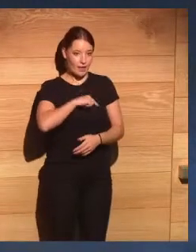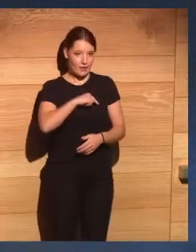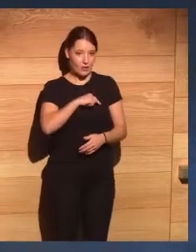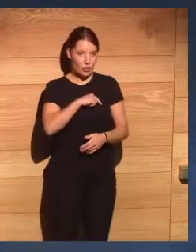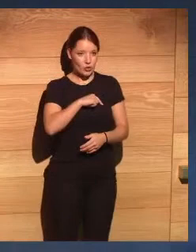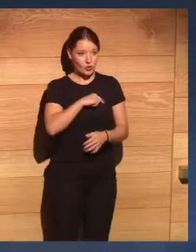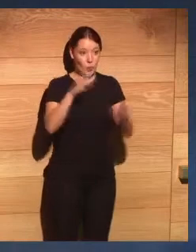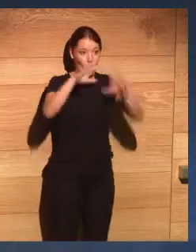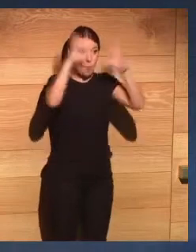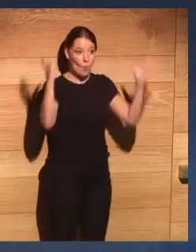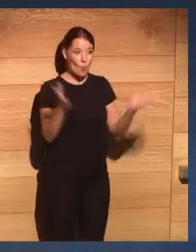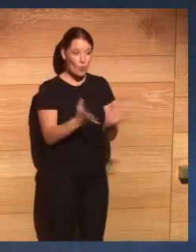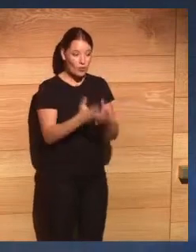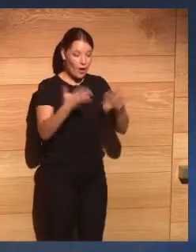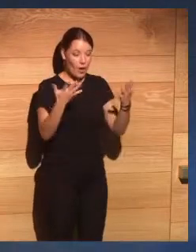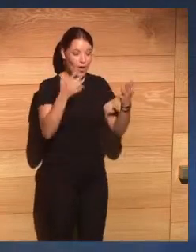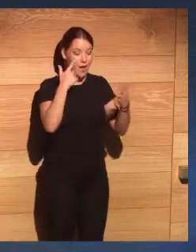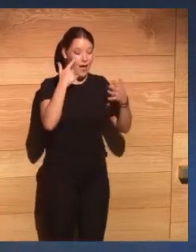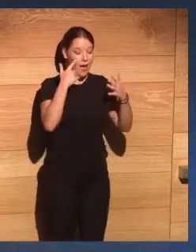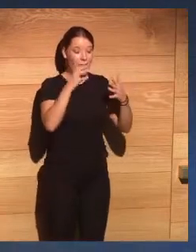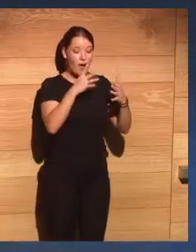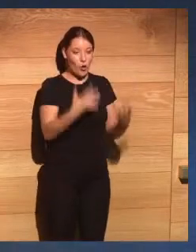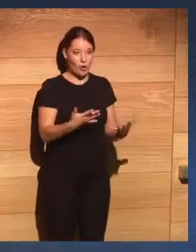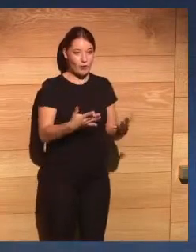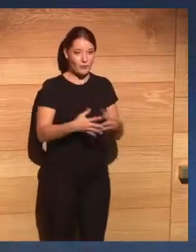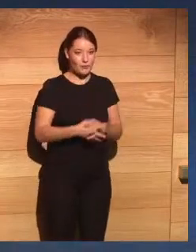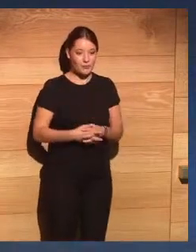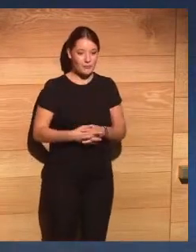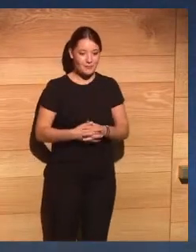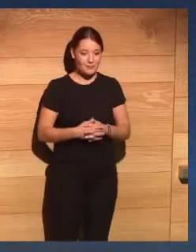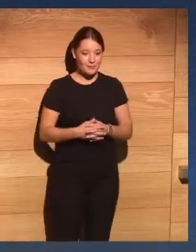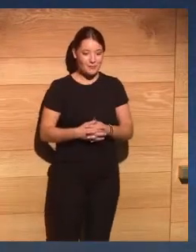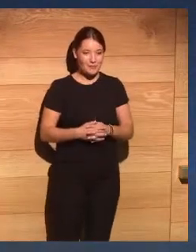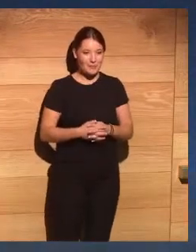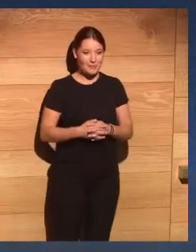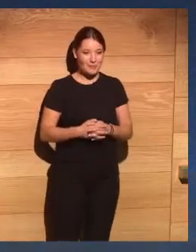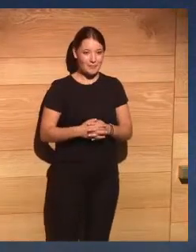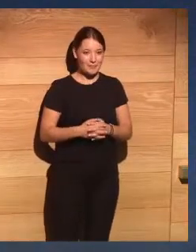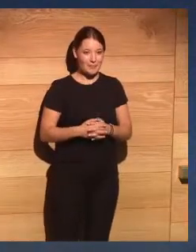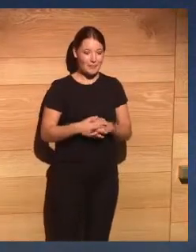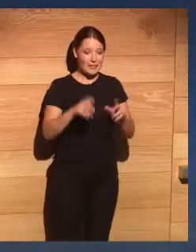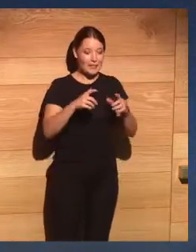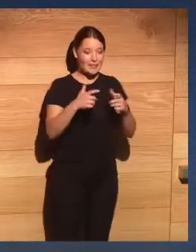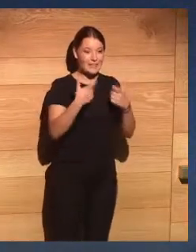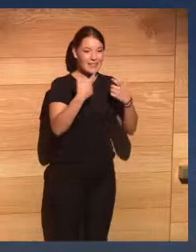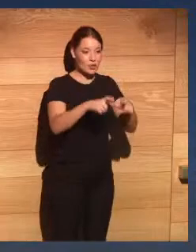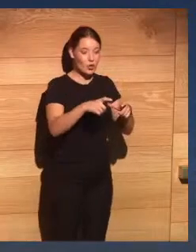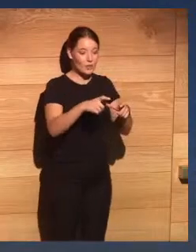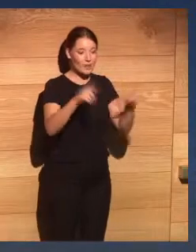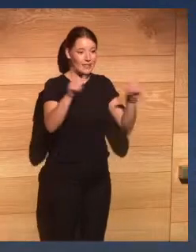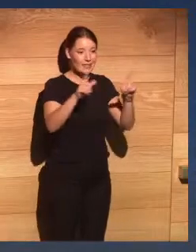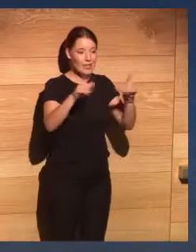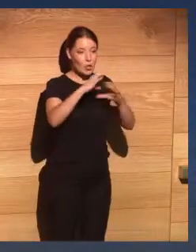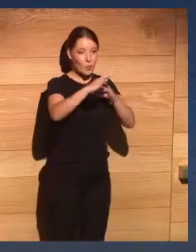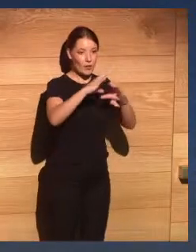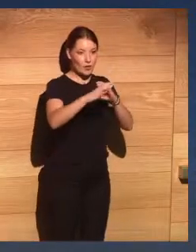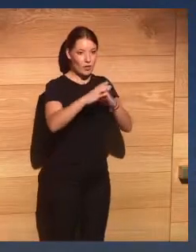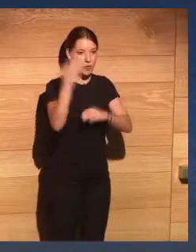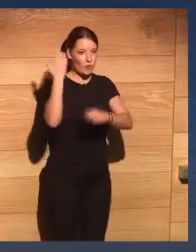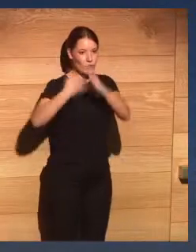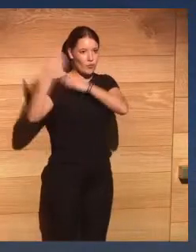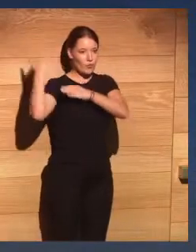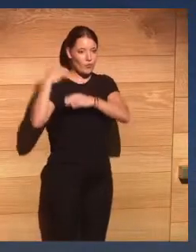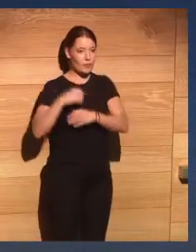nuestro mundo hoy el sector de las telecomunicaciones durante más de 100 años 1860